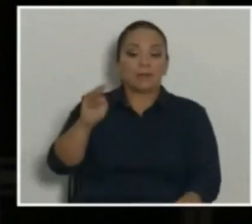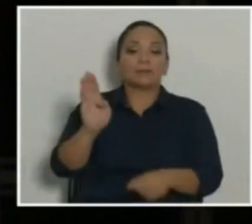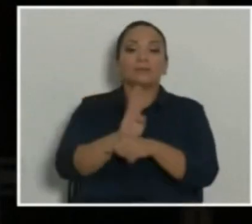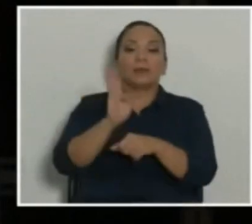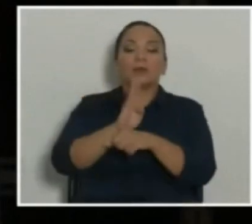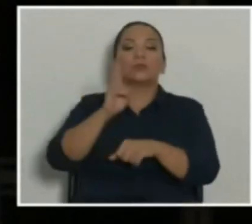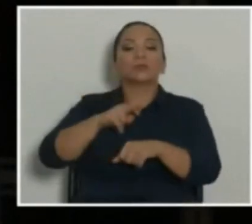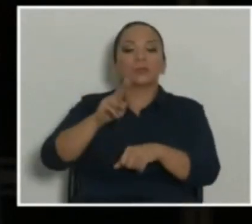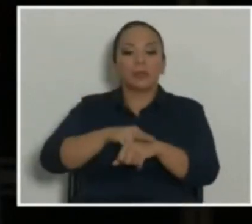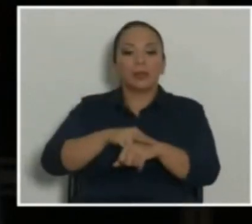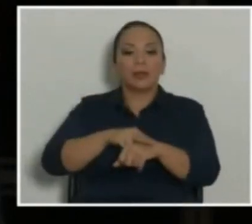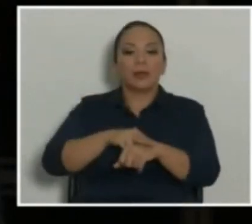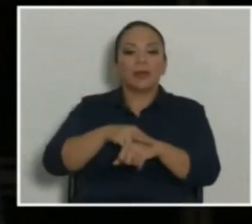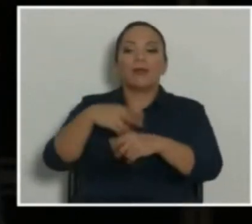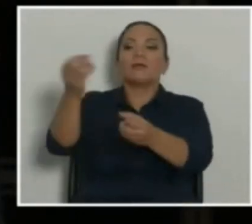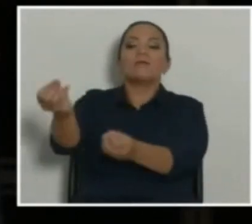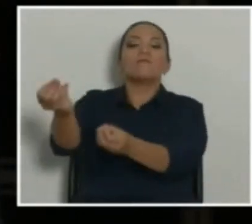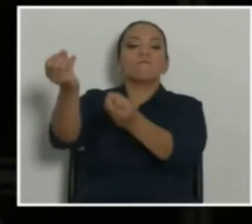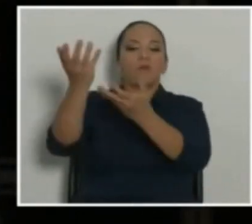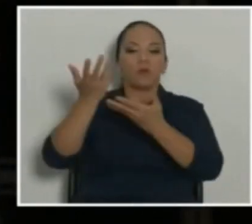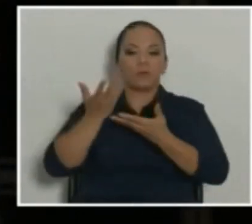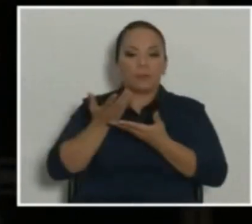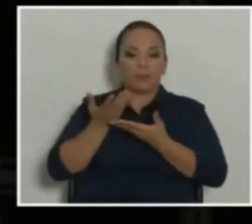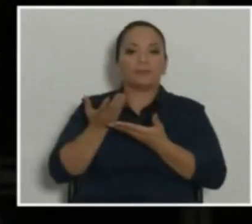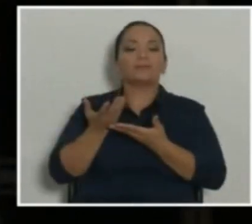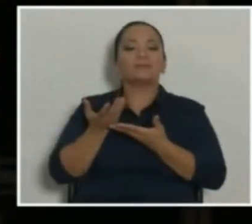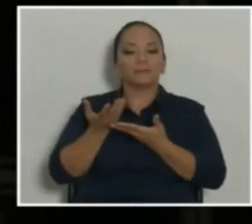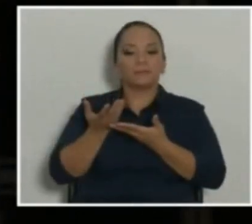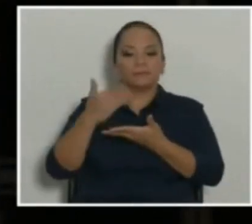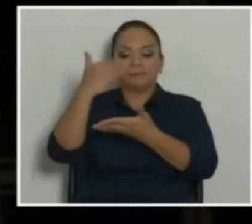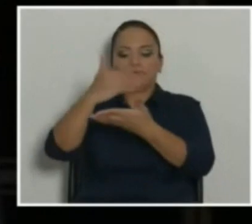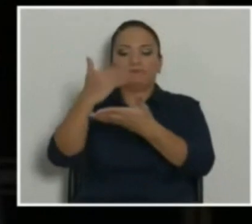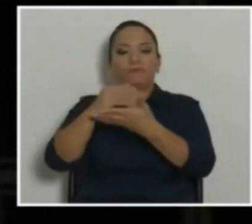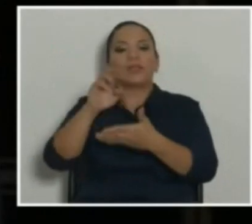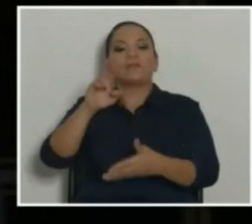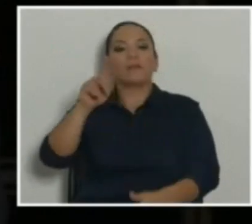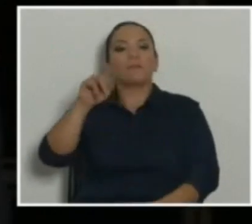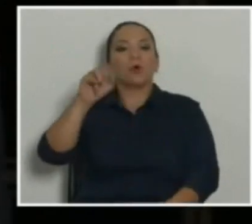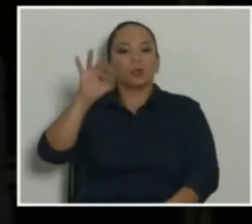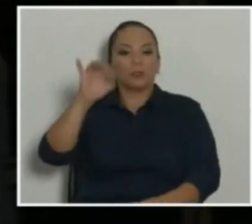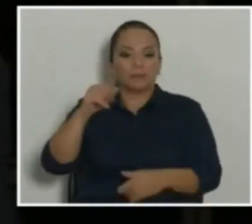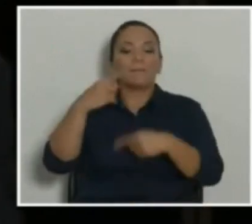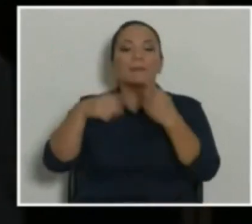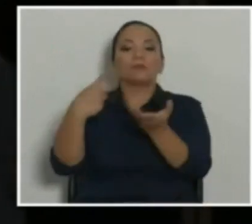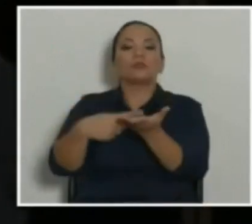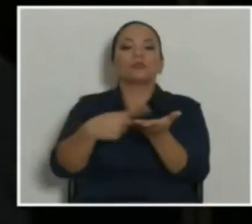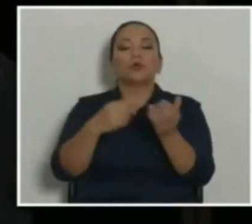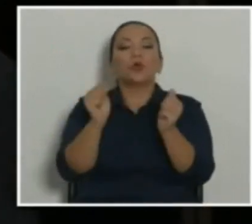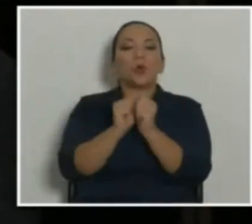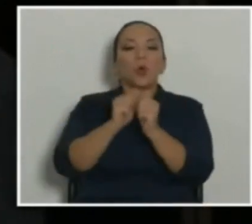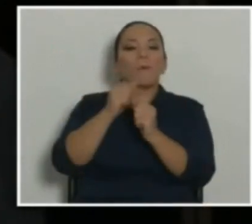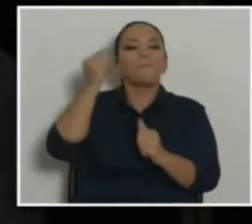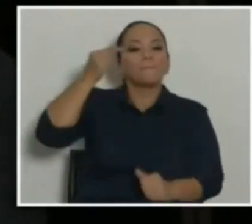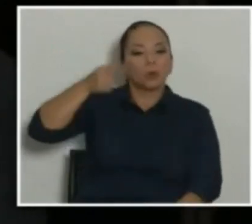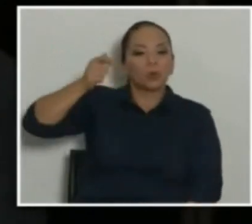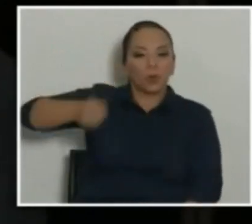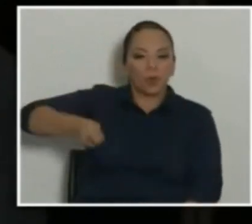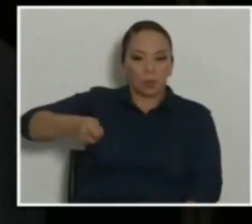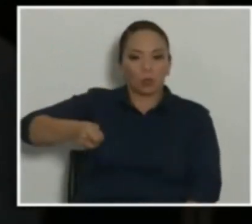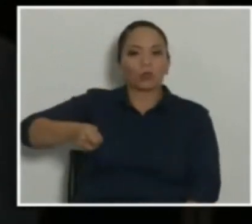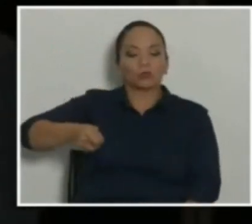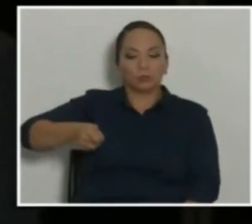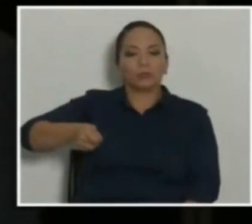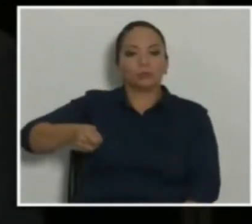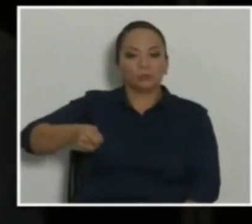nos dé un reporte que vamos a discutir junto con el Procurador General de la República